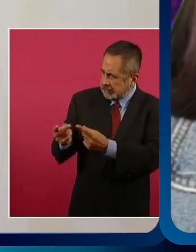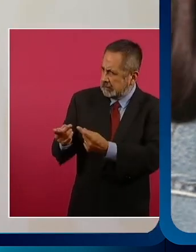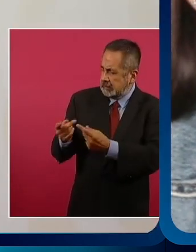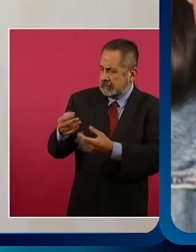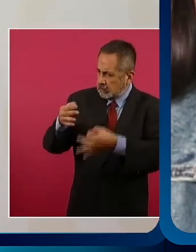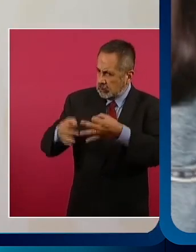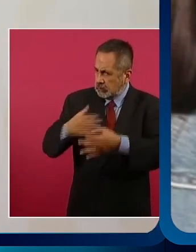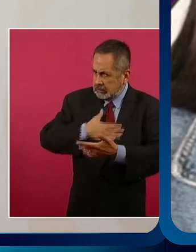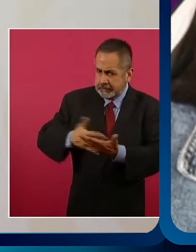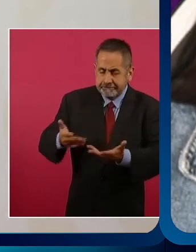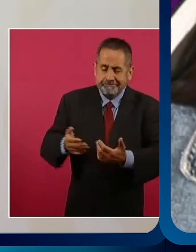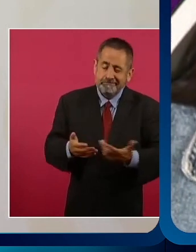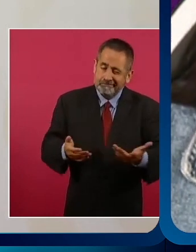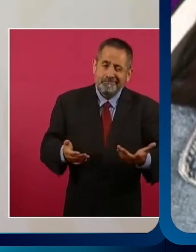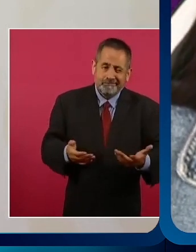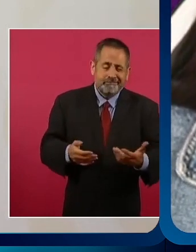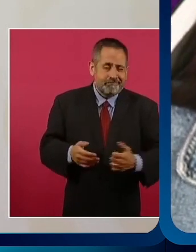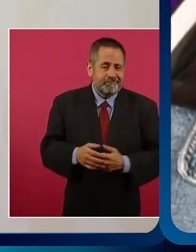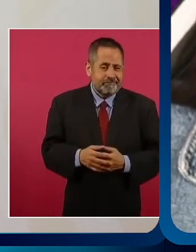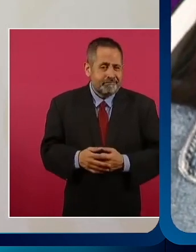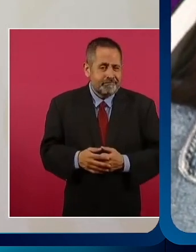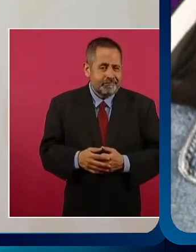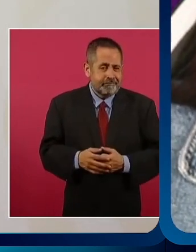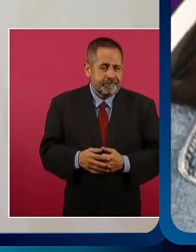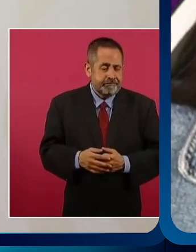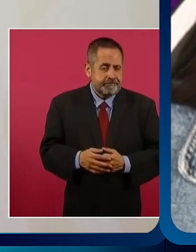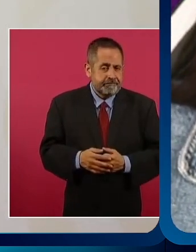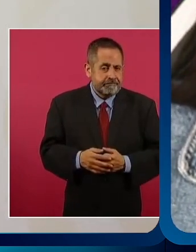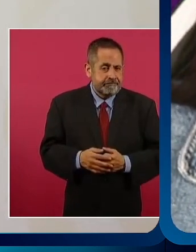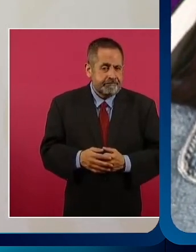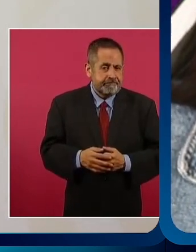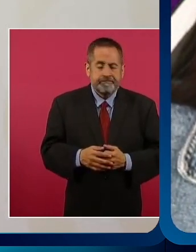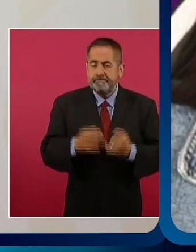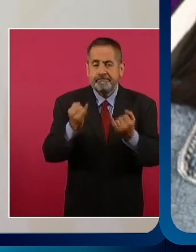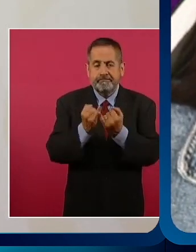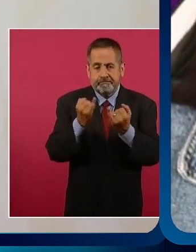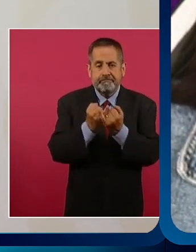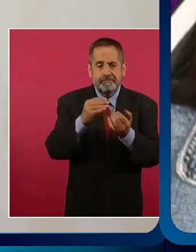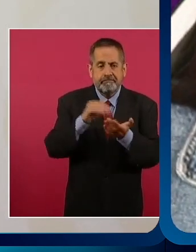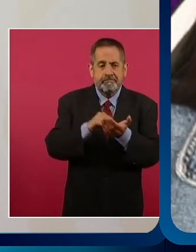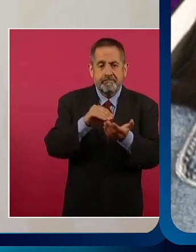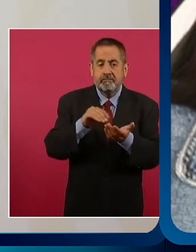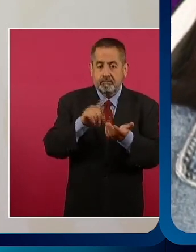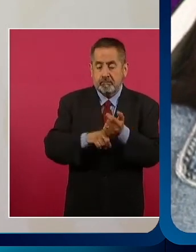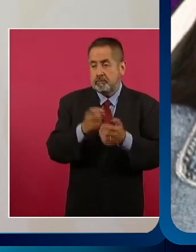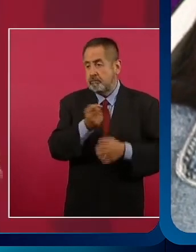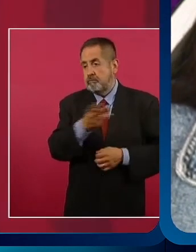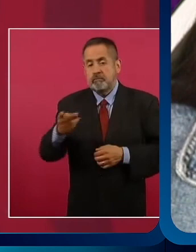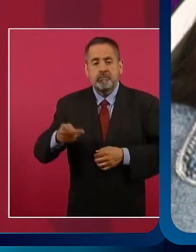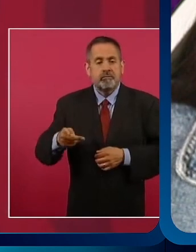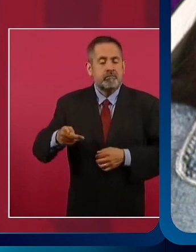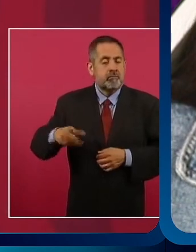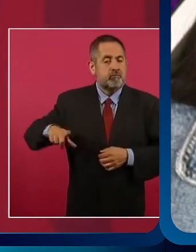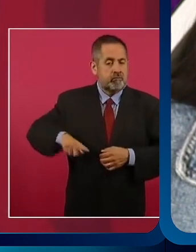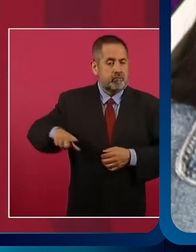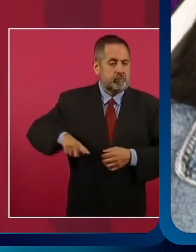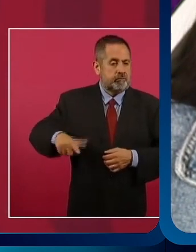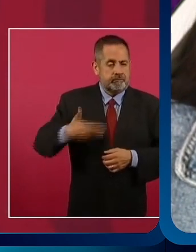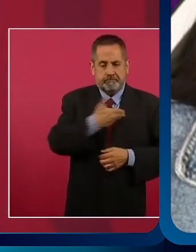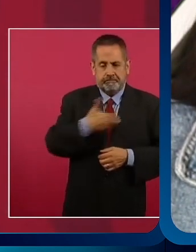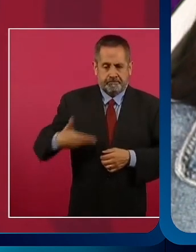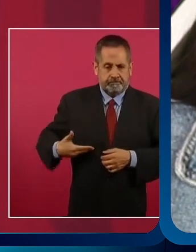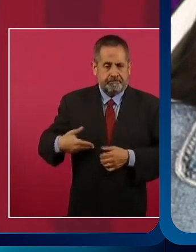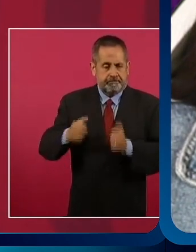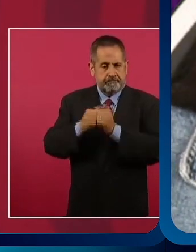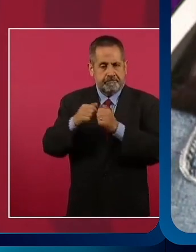también como sucede todavía en el Ejecutivo, que debemos estar empujando,